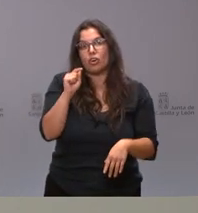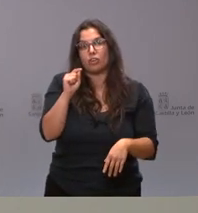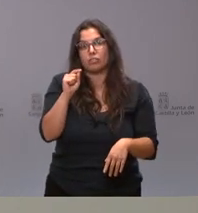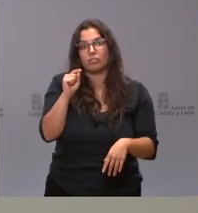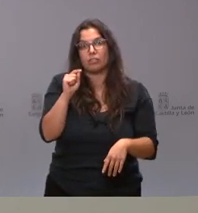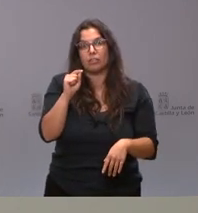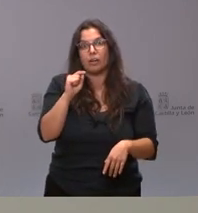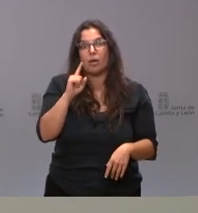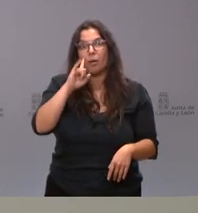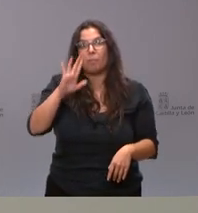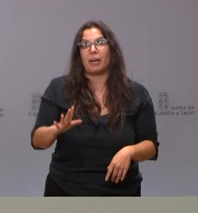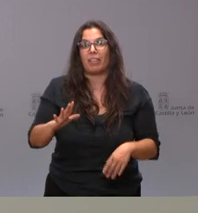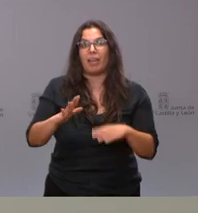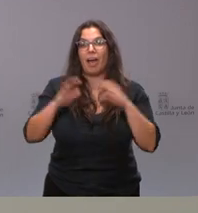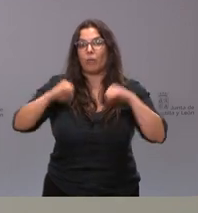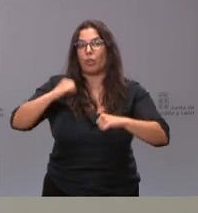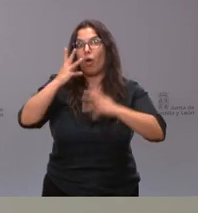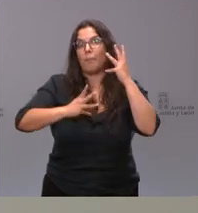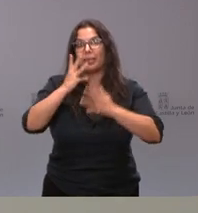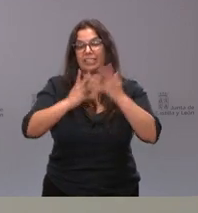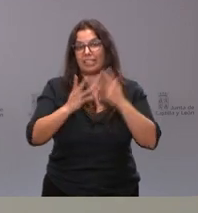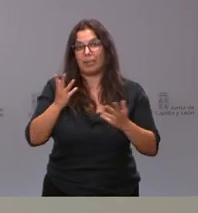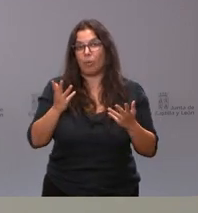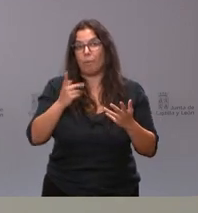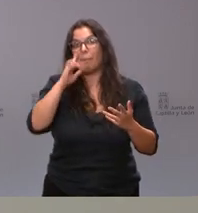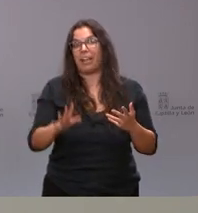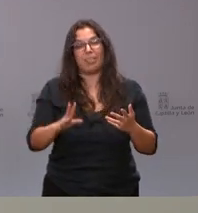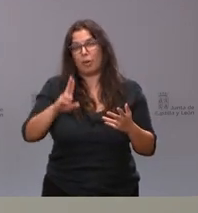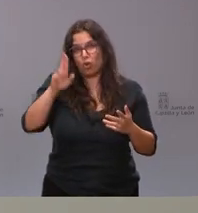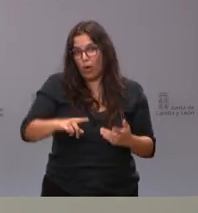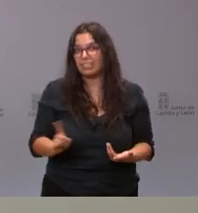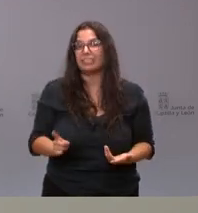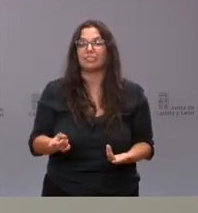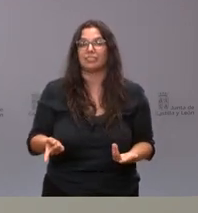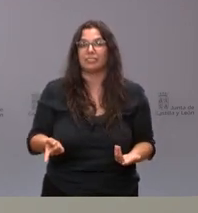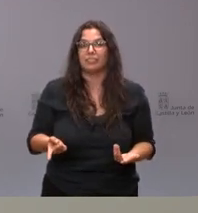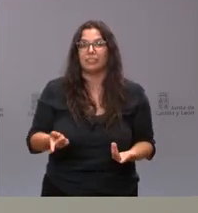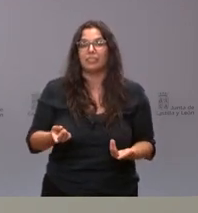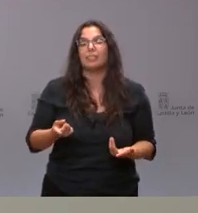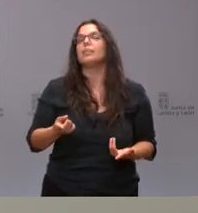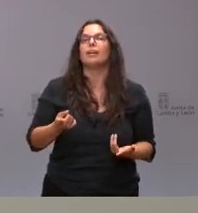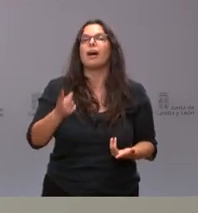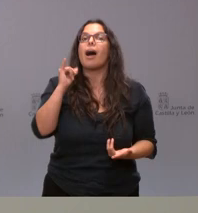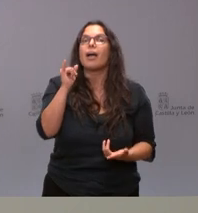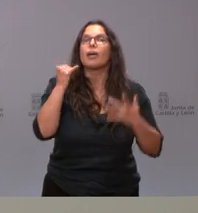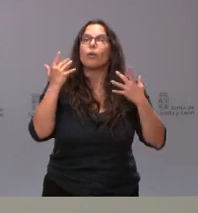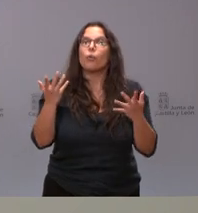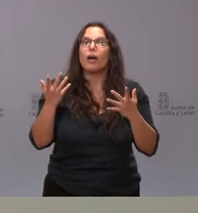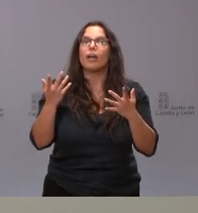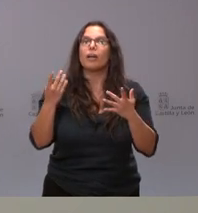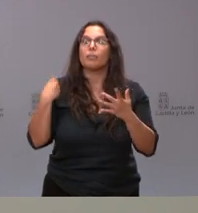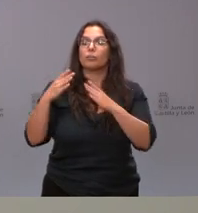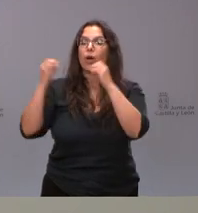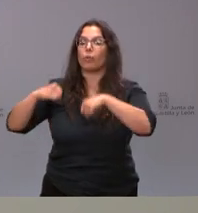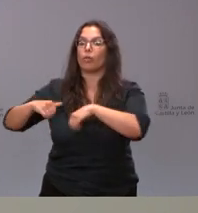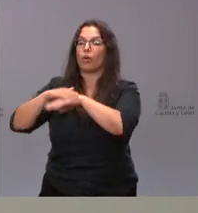decisión por un acuerdo administrativo. Como tal, ya le he dicho que no existe. Lo que existe es una orientación en un acuerdo